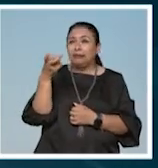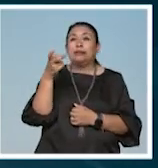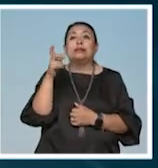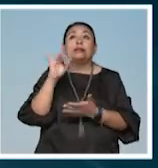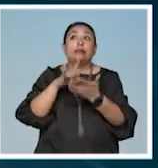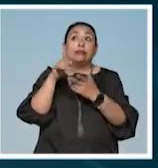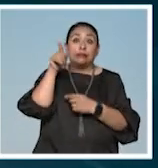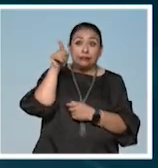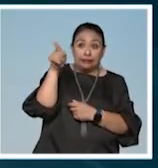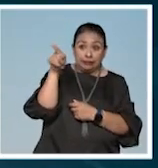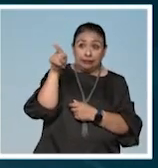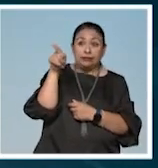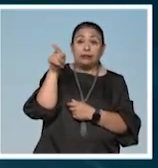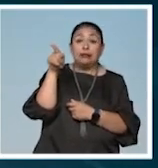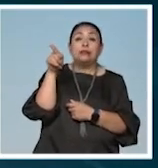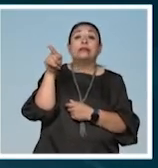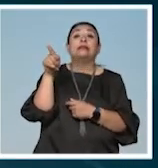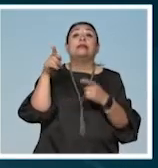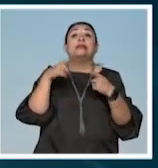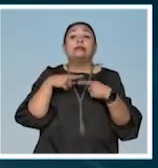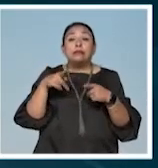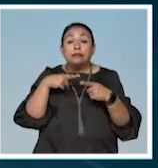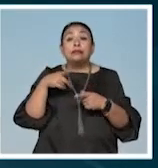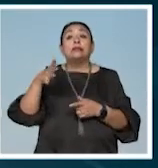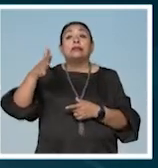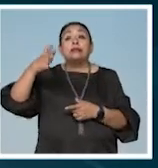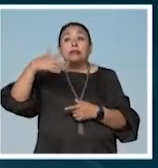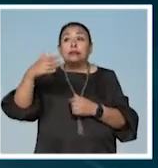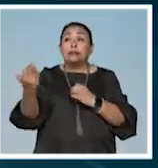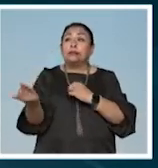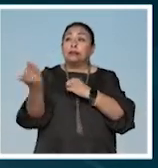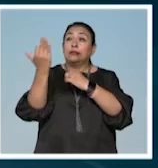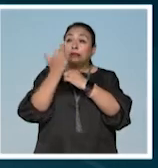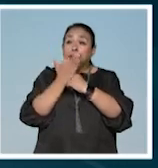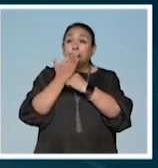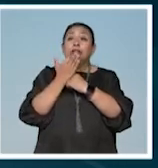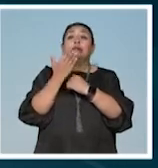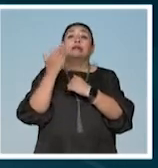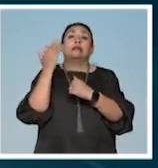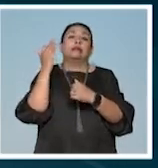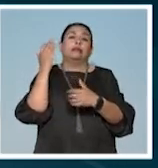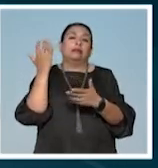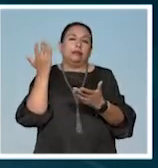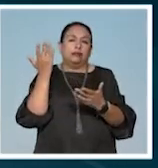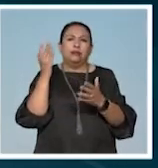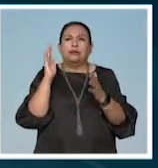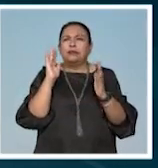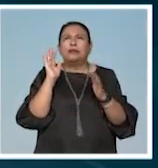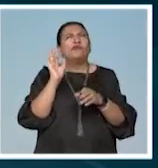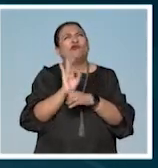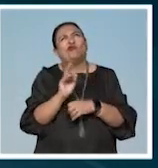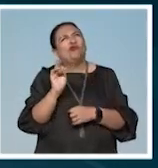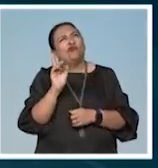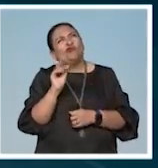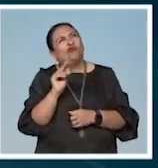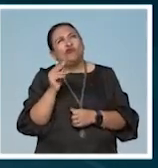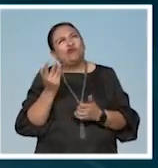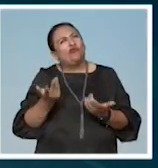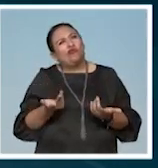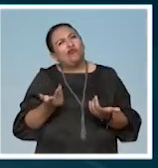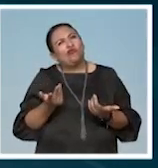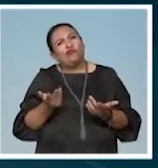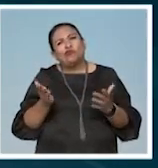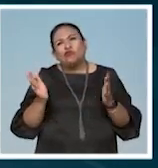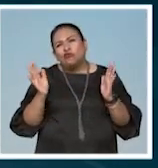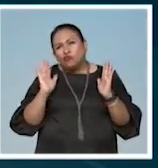por él, que la gente viene y busca su amparo de él y todo esto, su protección, más no protección, sino que